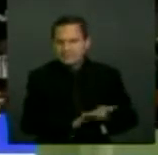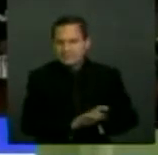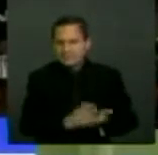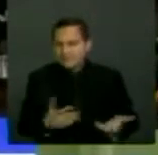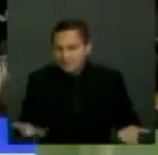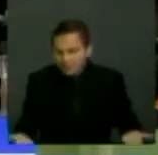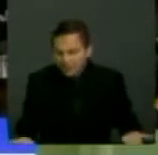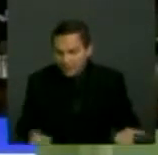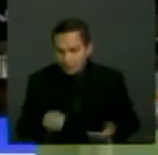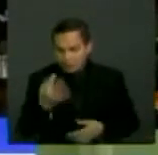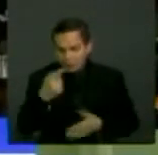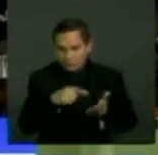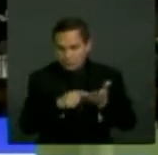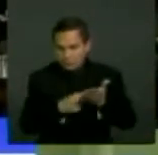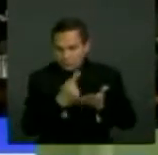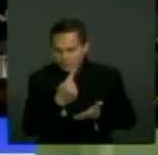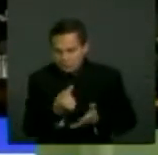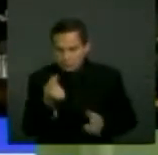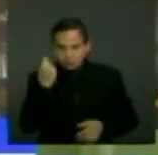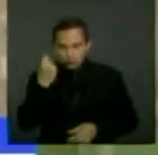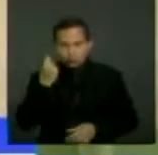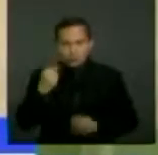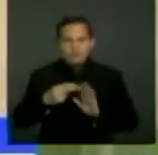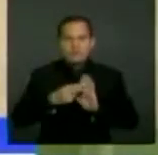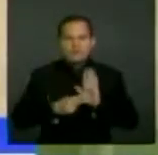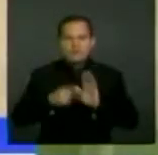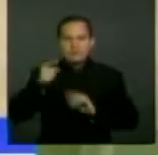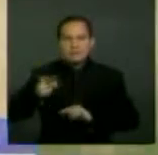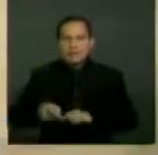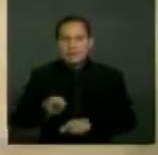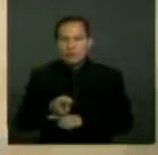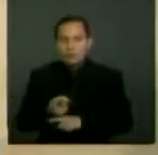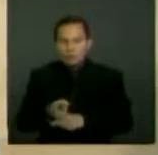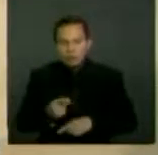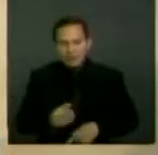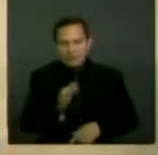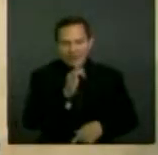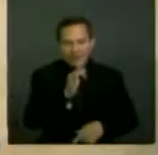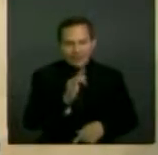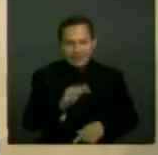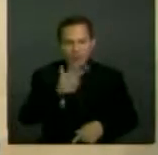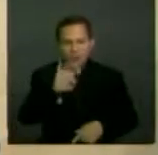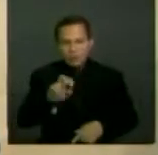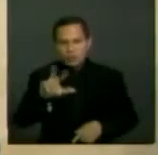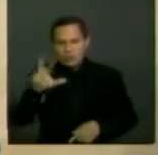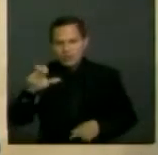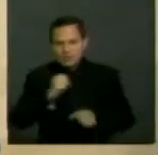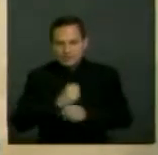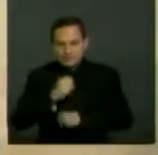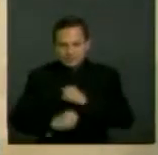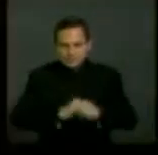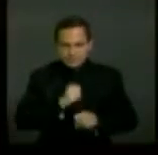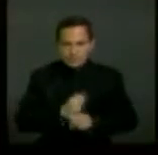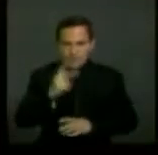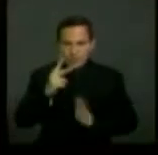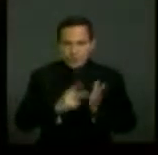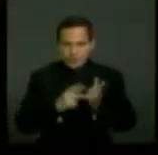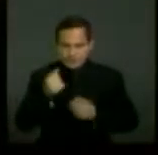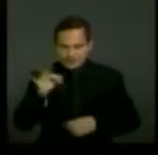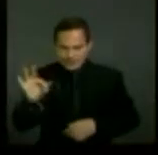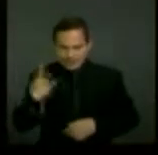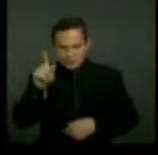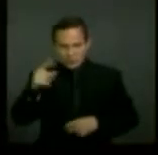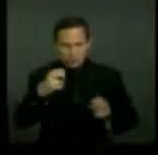Número uno, recientemente en una sentencia del magistrado Pretel, la T93 de 2013, esta Corte reconoció esa contradicción que